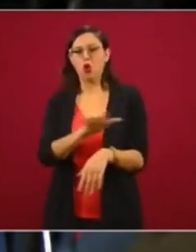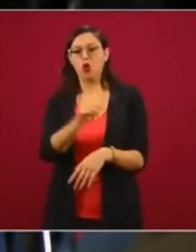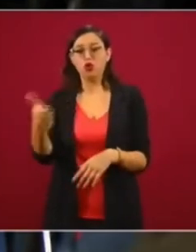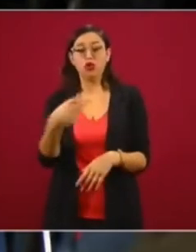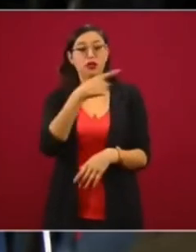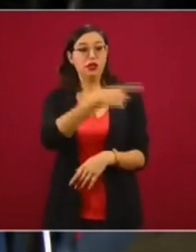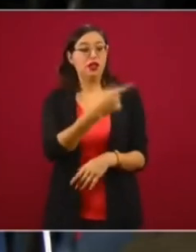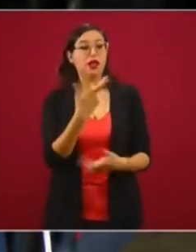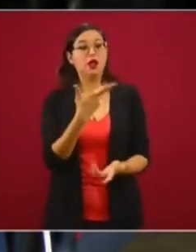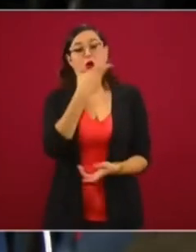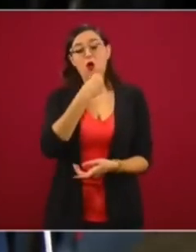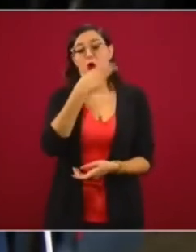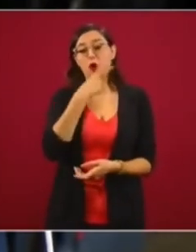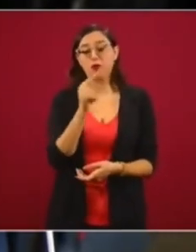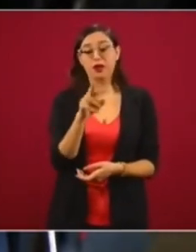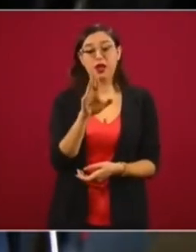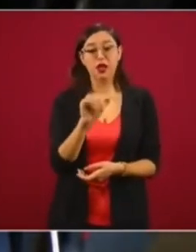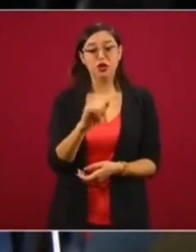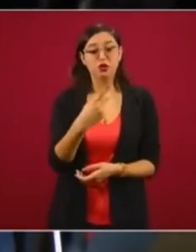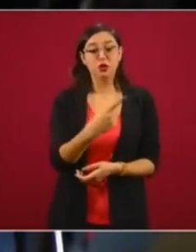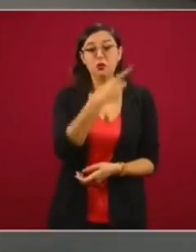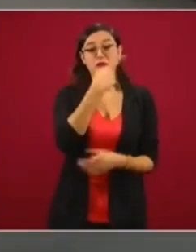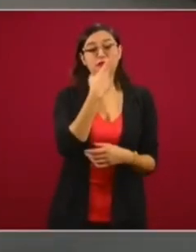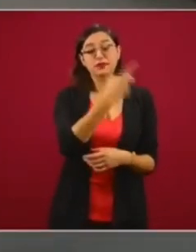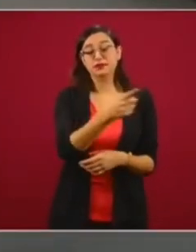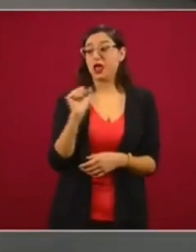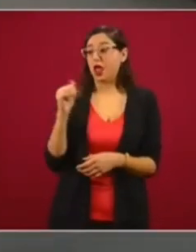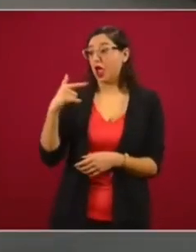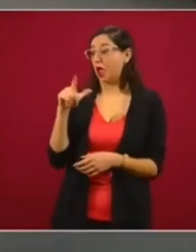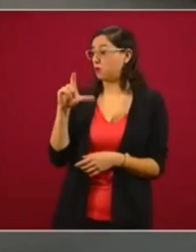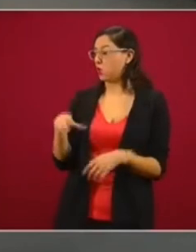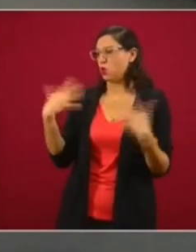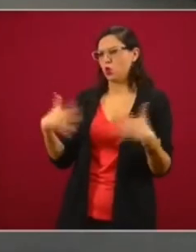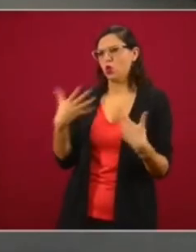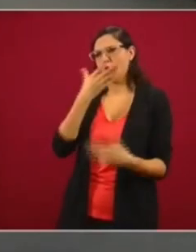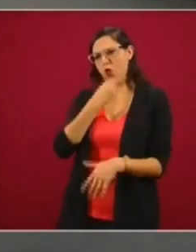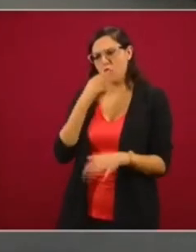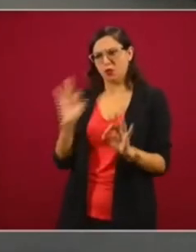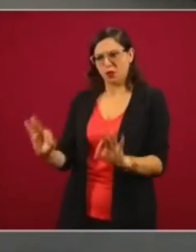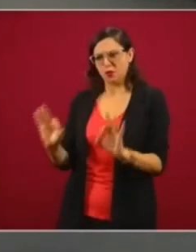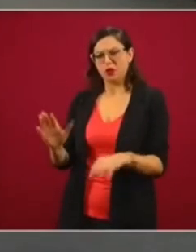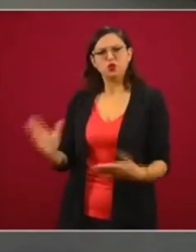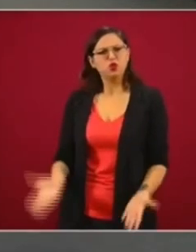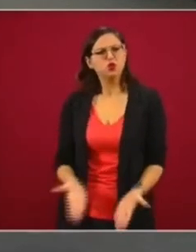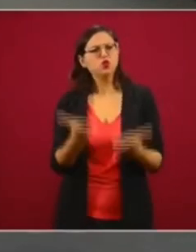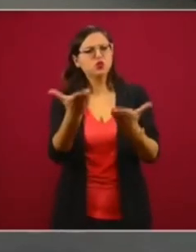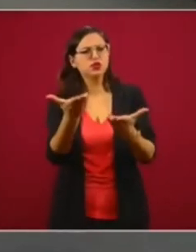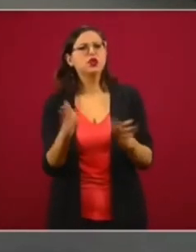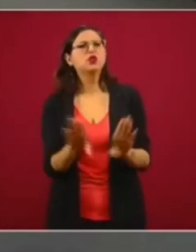maravilloso. ¿Qué dice usted del presidente Trump? Vamos a esperar el encuentro mañana.